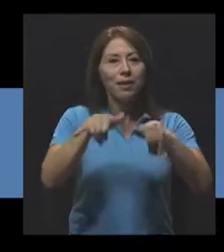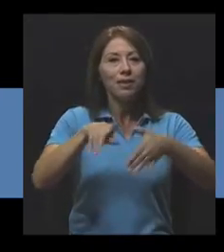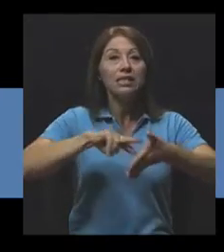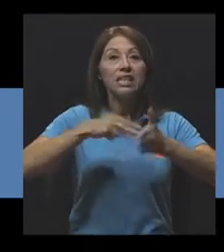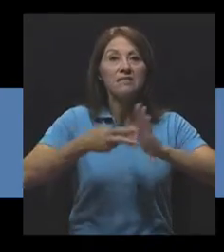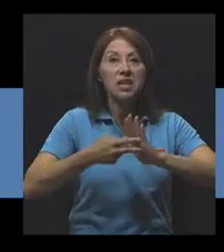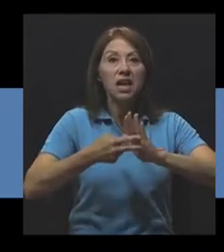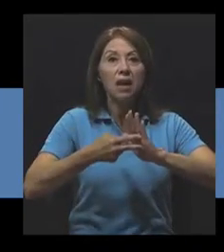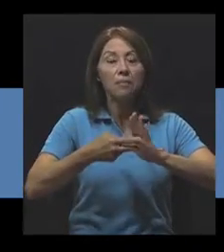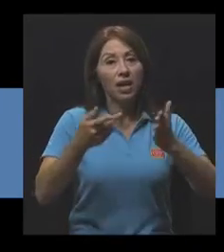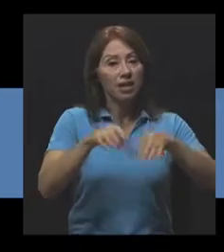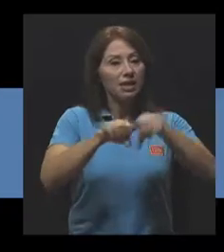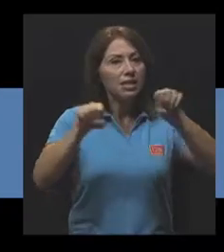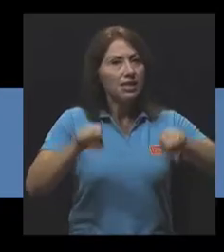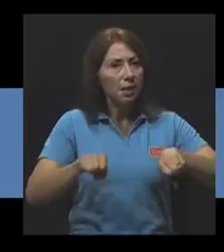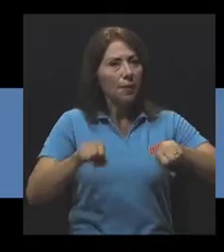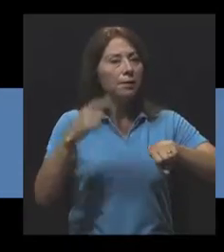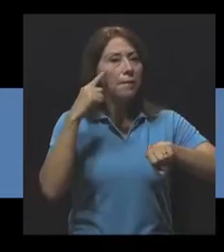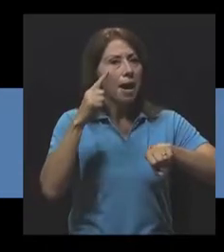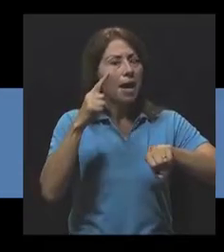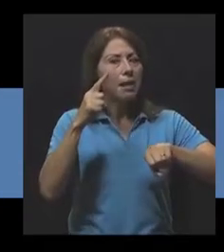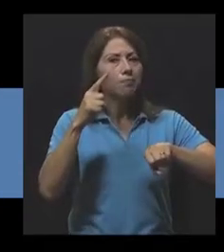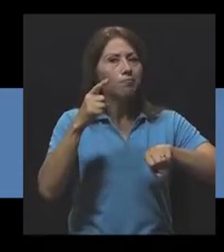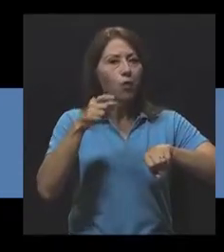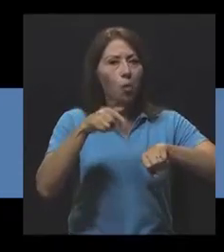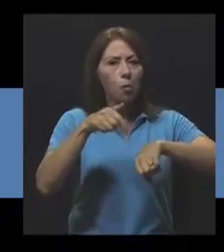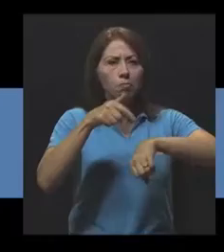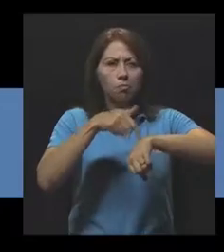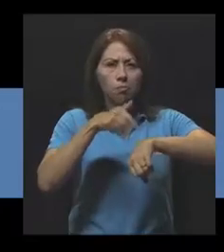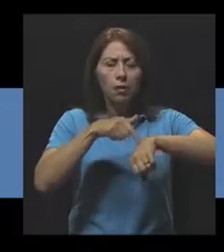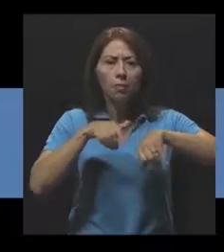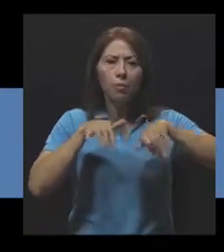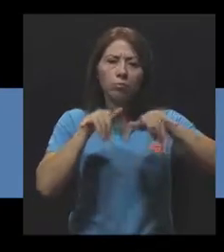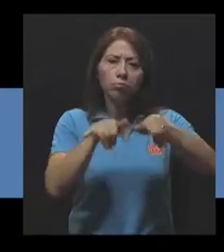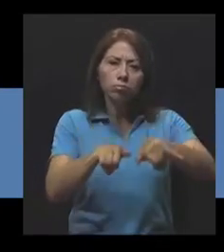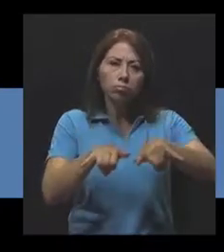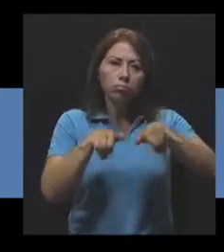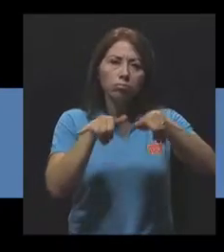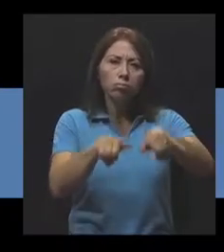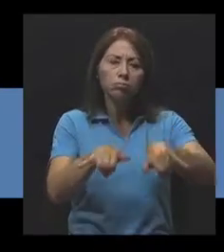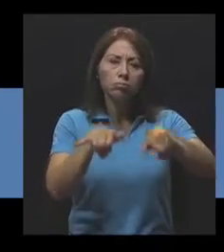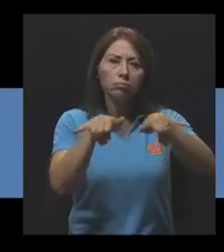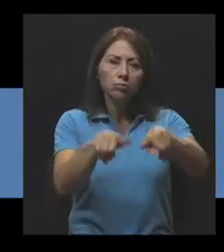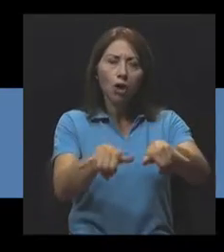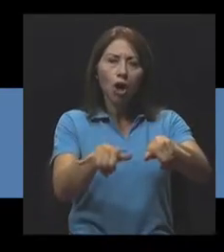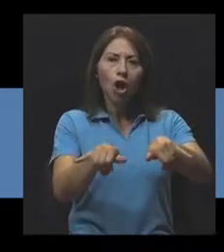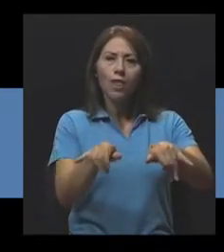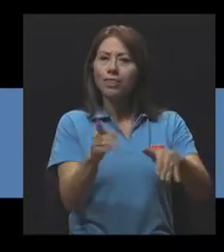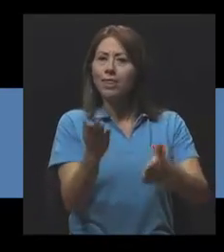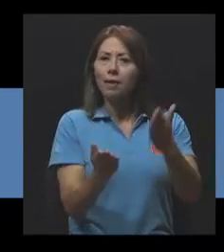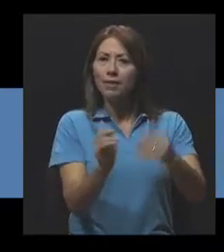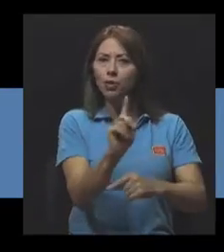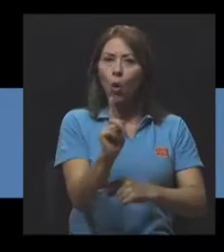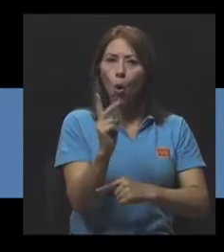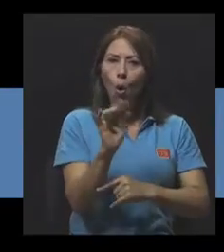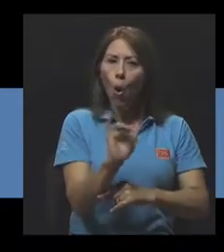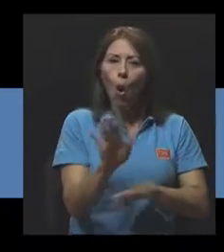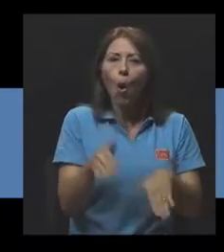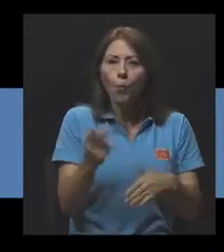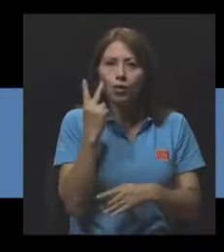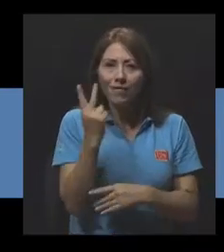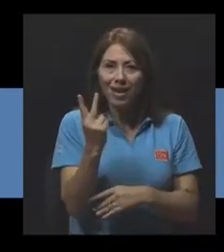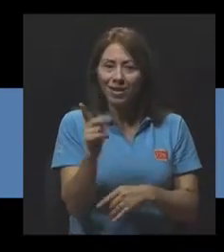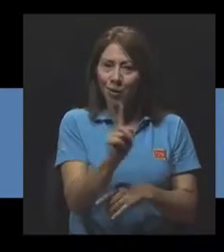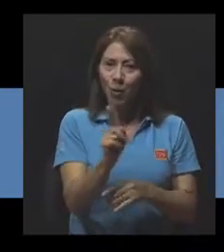permanentes durante el tiempo, no tal vez en cómo se ven, sino funcionalmente